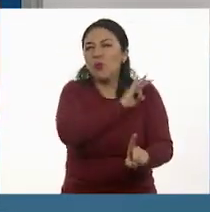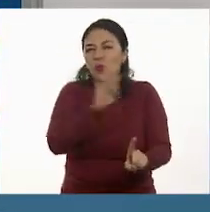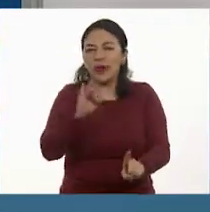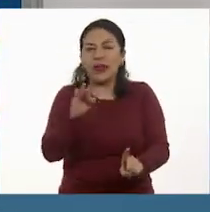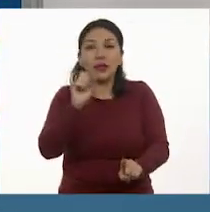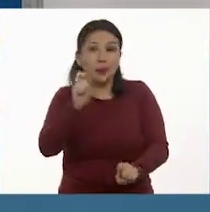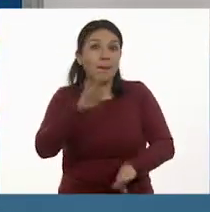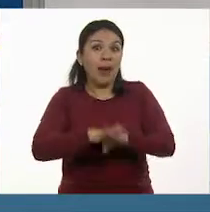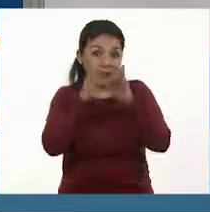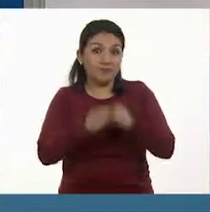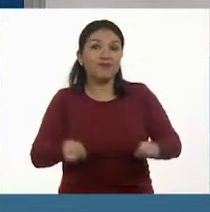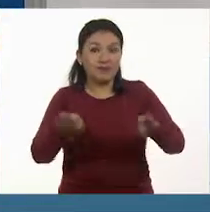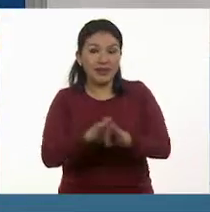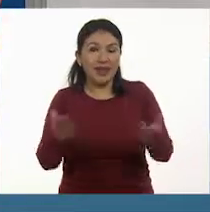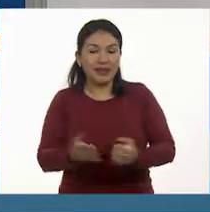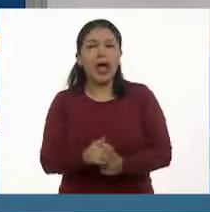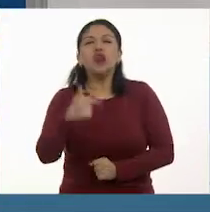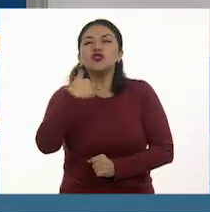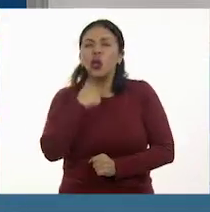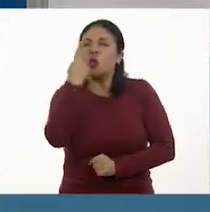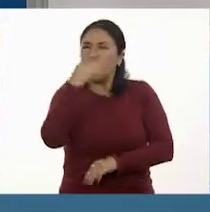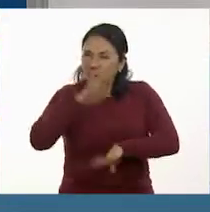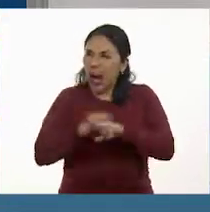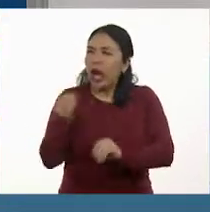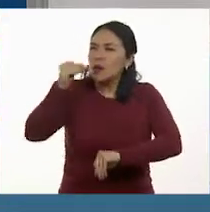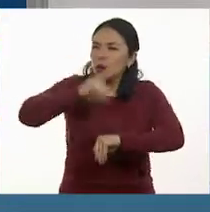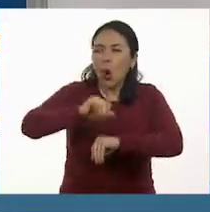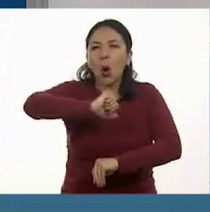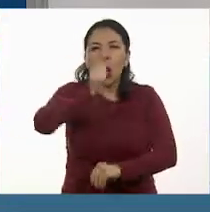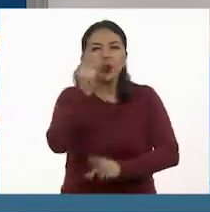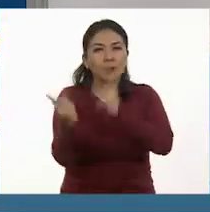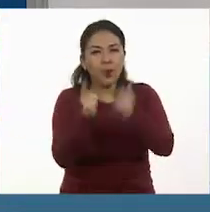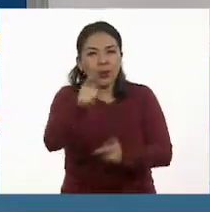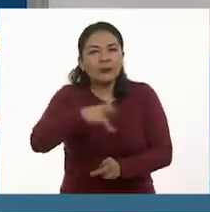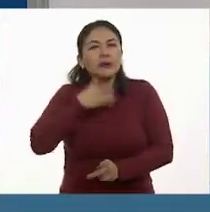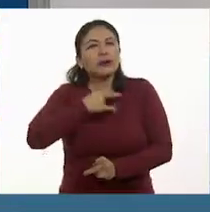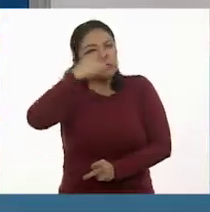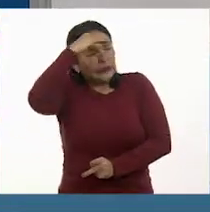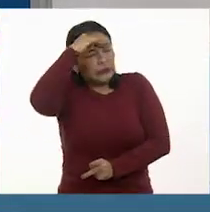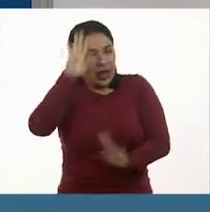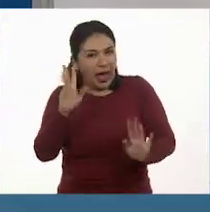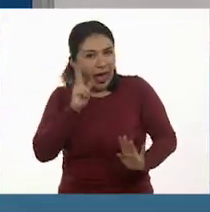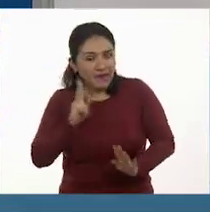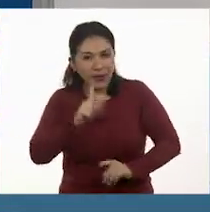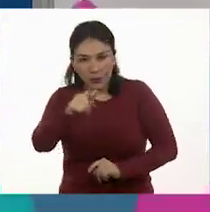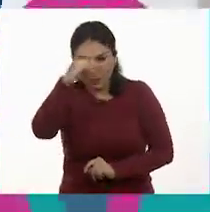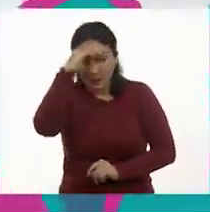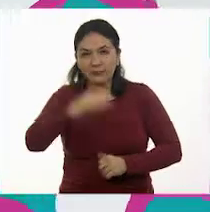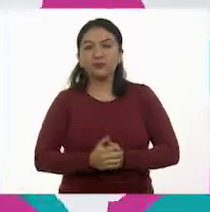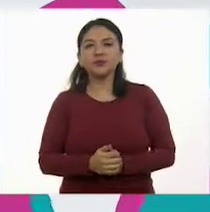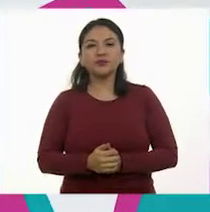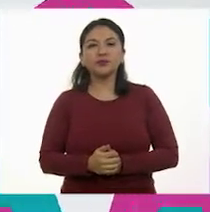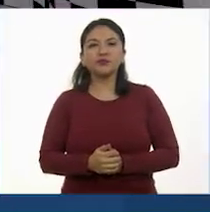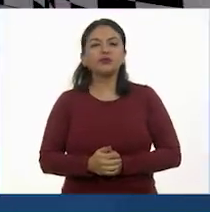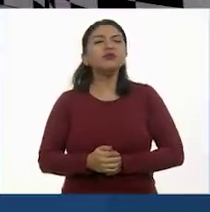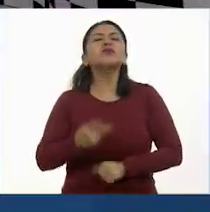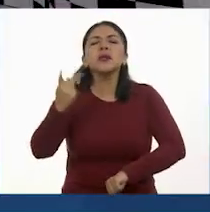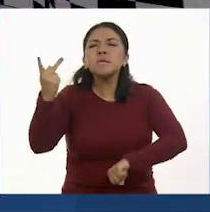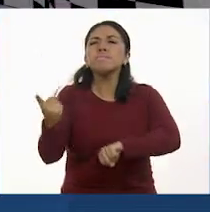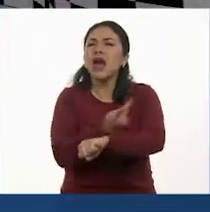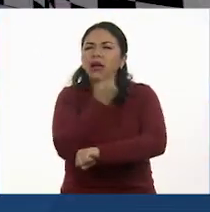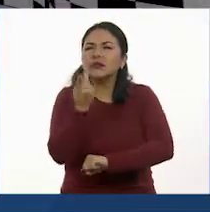de las más importantes. Yo agregaría otra pregunta para que ellos reflexionen. A ver, piensen, ¿qué sucede